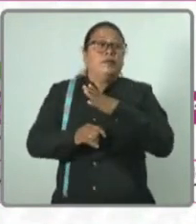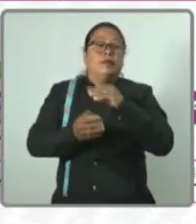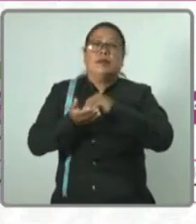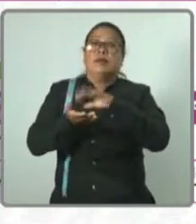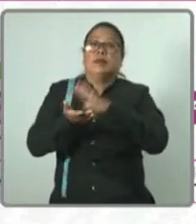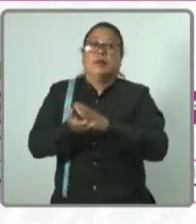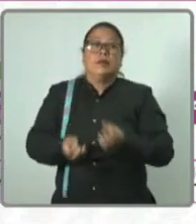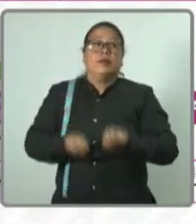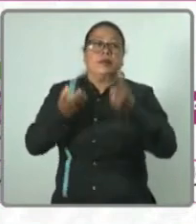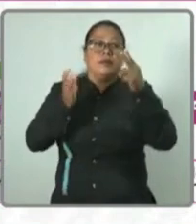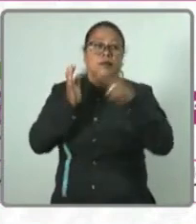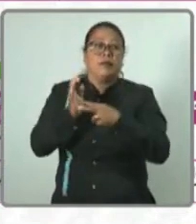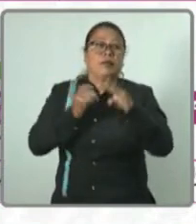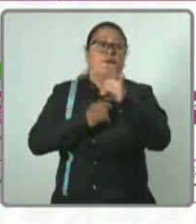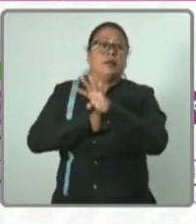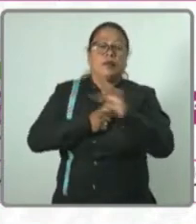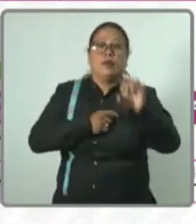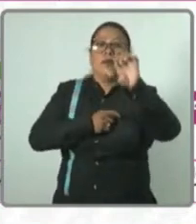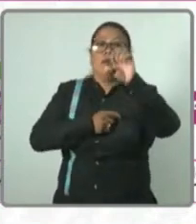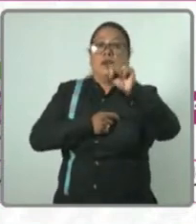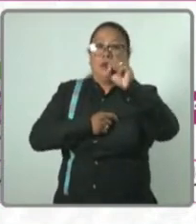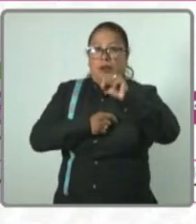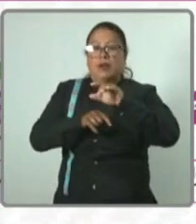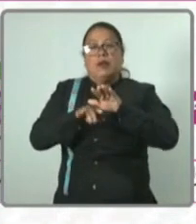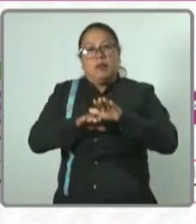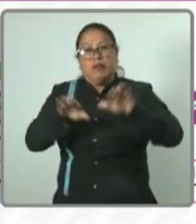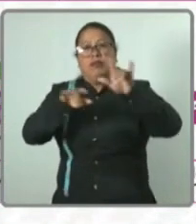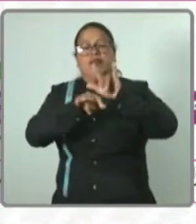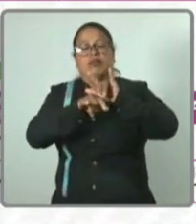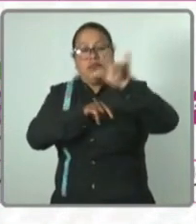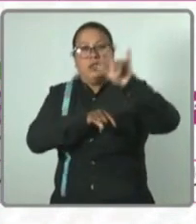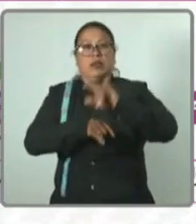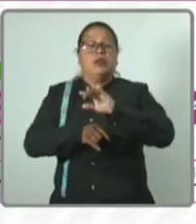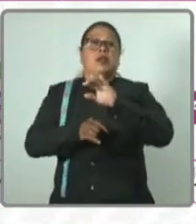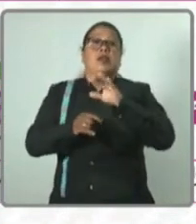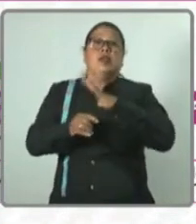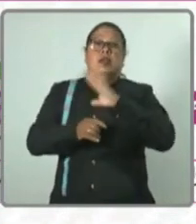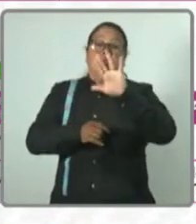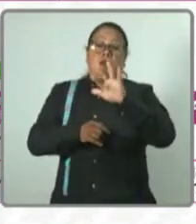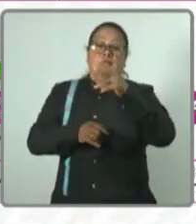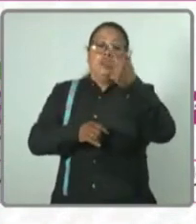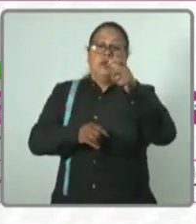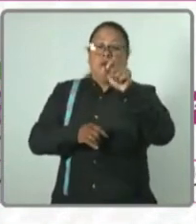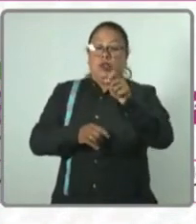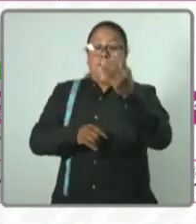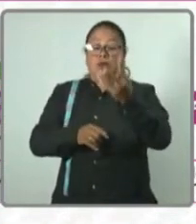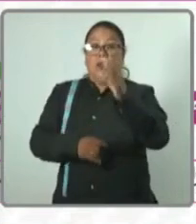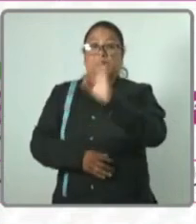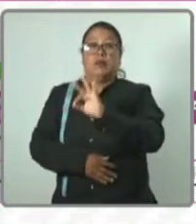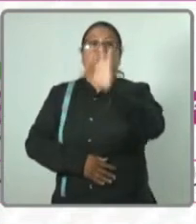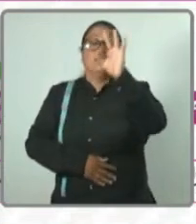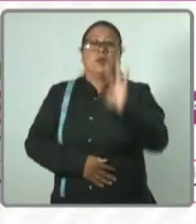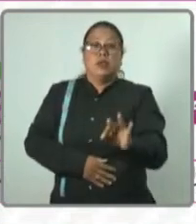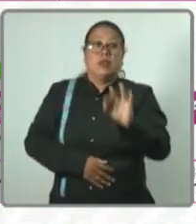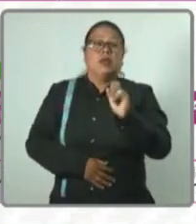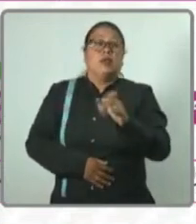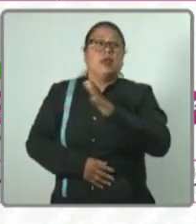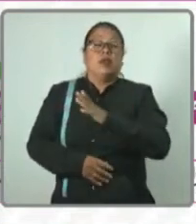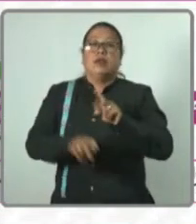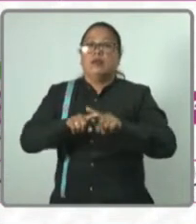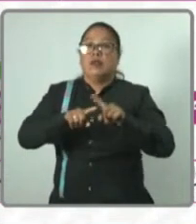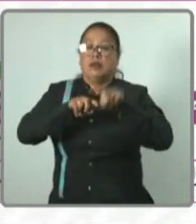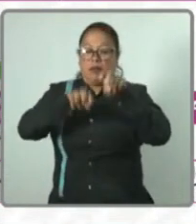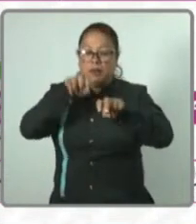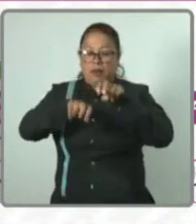de 2.460 frecuencias. Transporta el 58.4% de los pasajeros